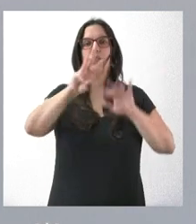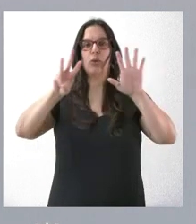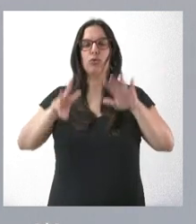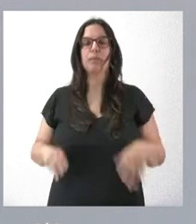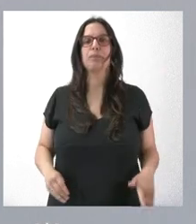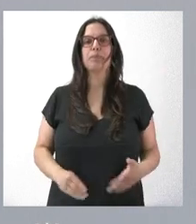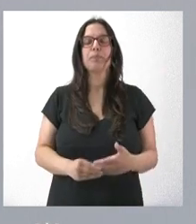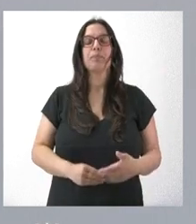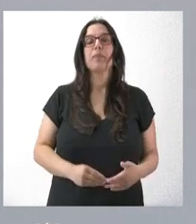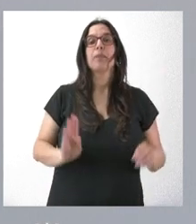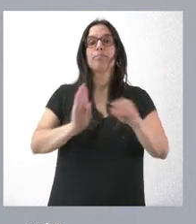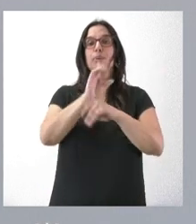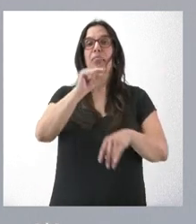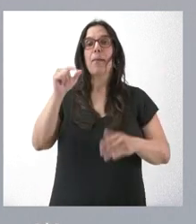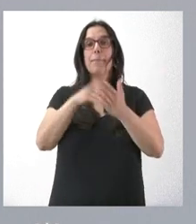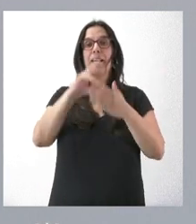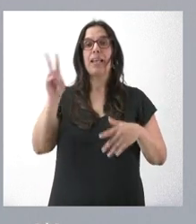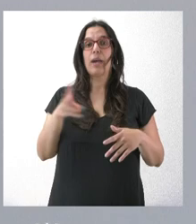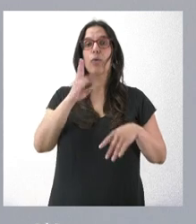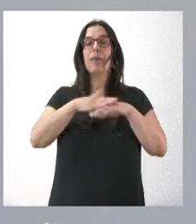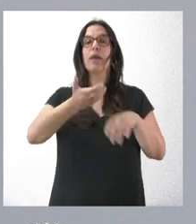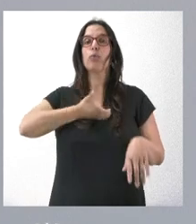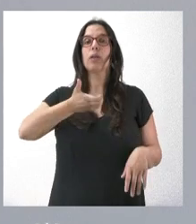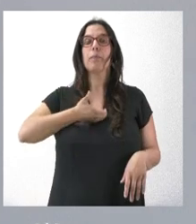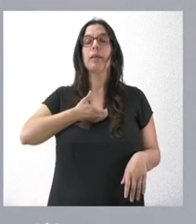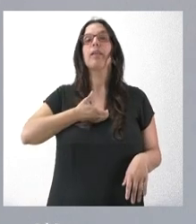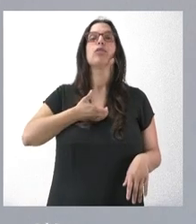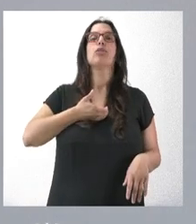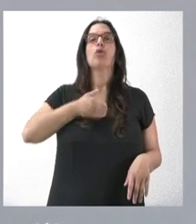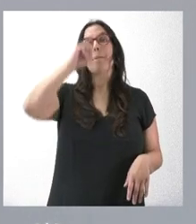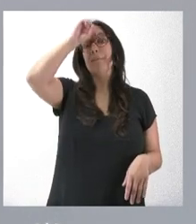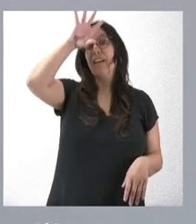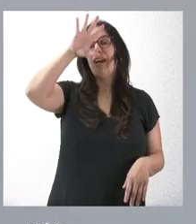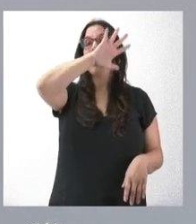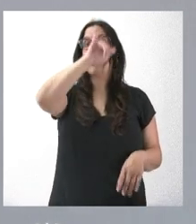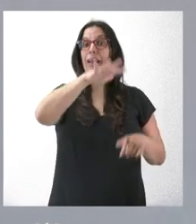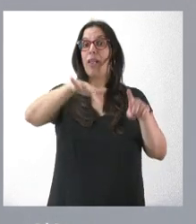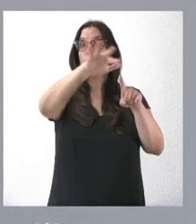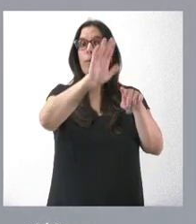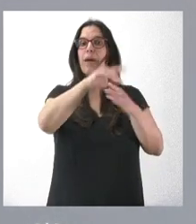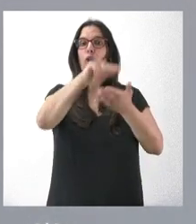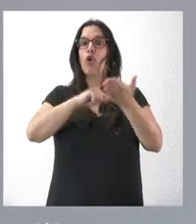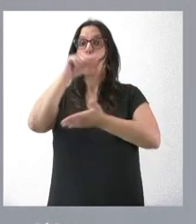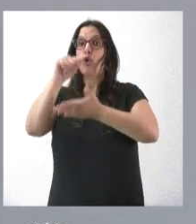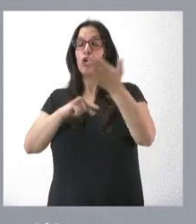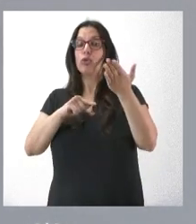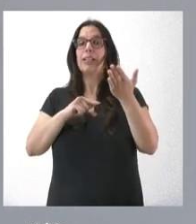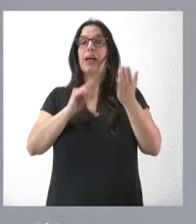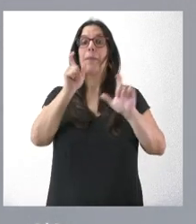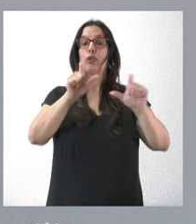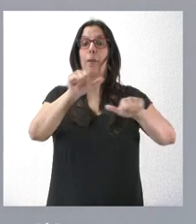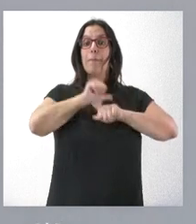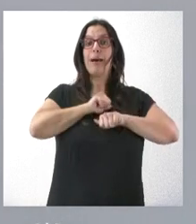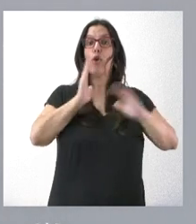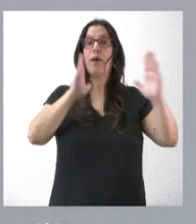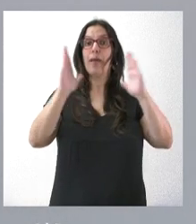100.000 euros de subvención al ayuntamiento de Villafranca del Bierzo para contratar desempleados durante la celebración de las edades del hombre. Es una